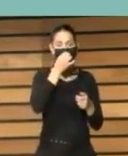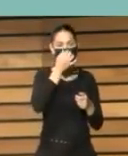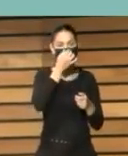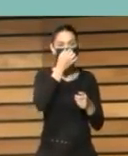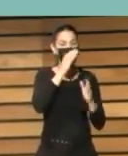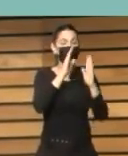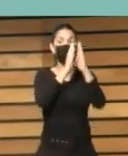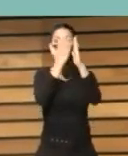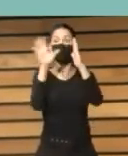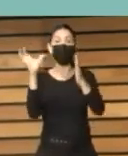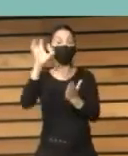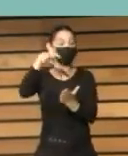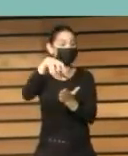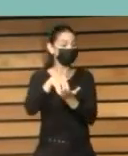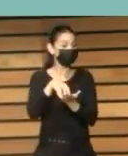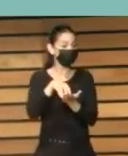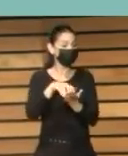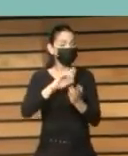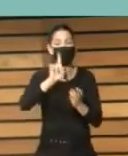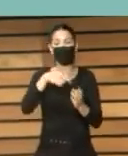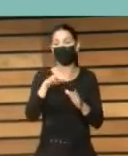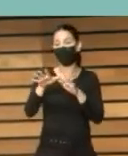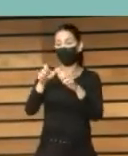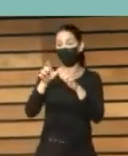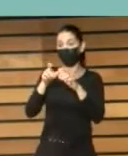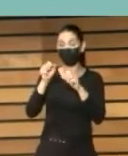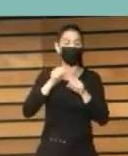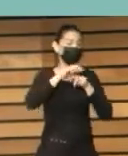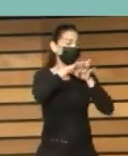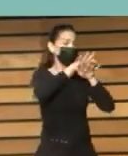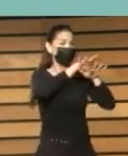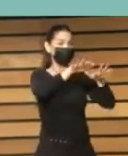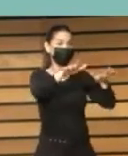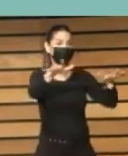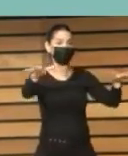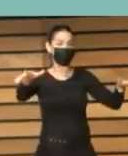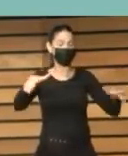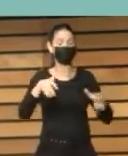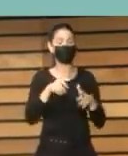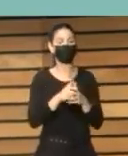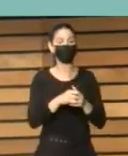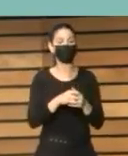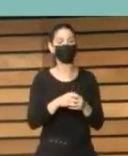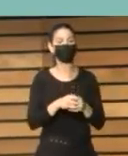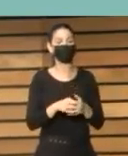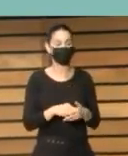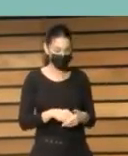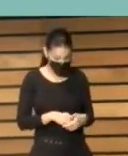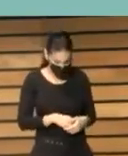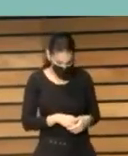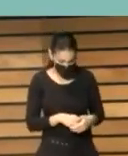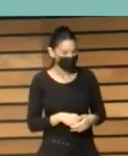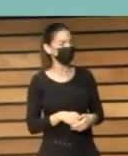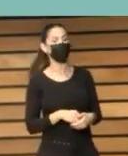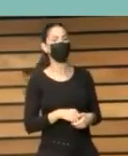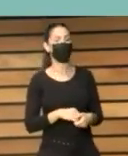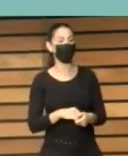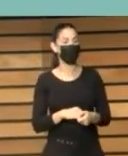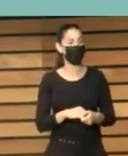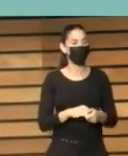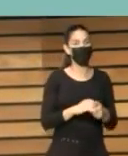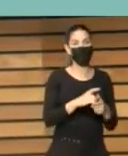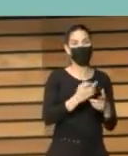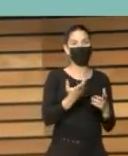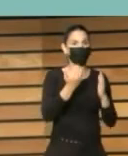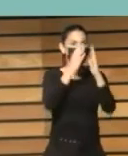aprendido en una biblioteca eso unas cosas las replico en otras y bueno desde Musol hemos acompañado muchísimas ya centenares de bibliotecas en este